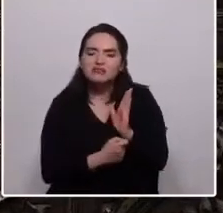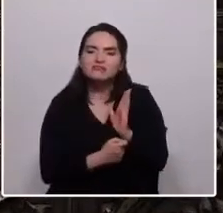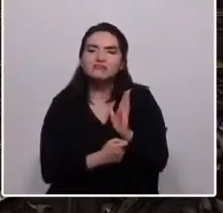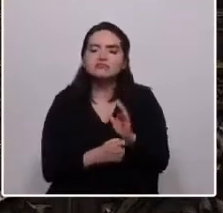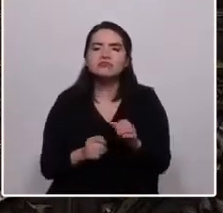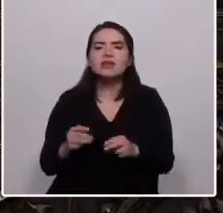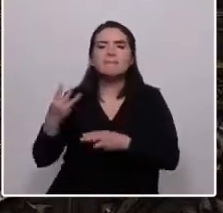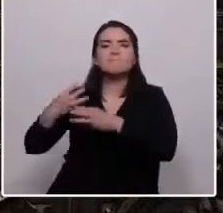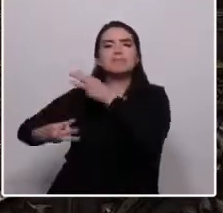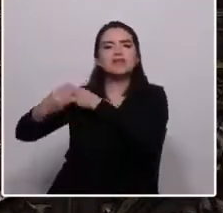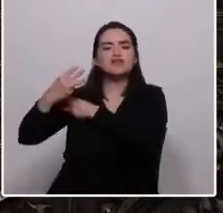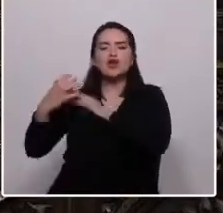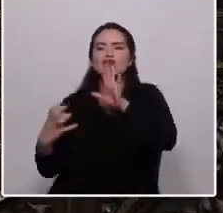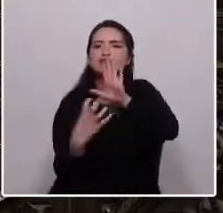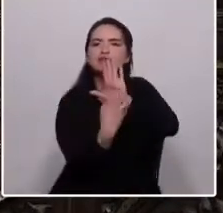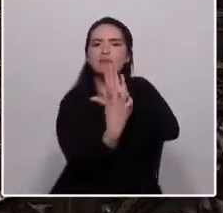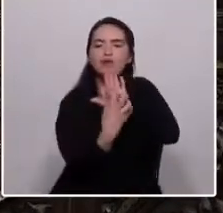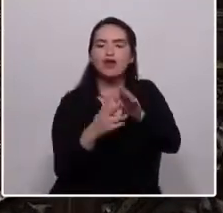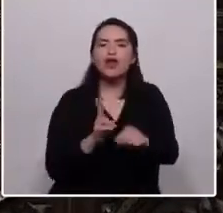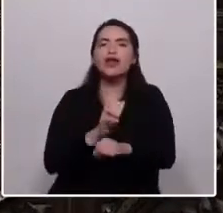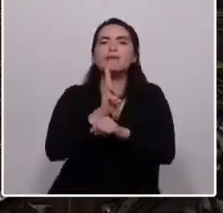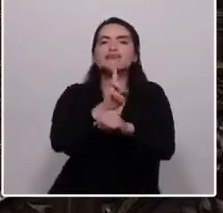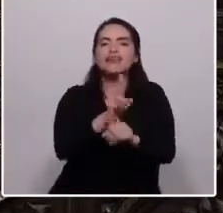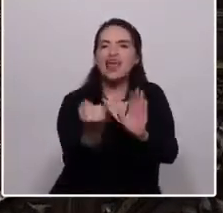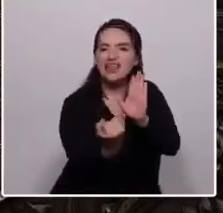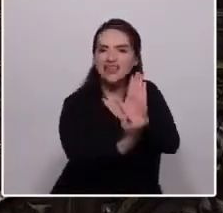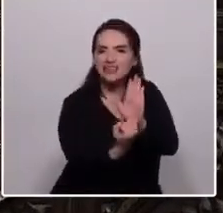representan nuestra identidad colectiva.